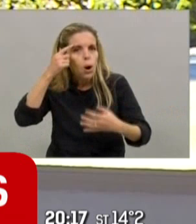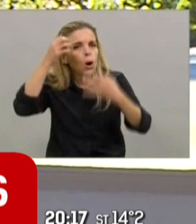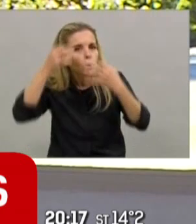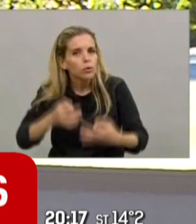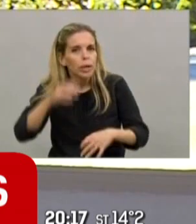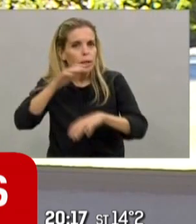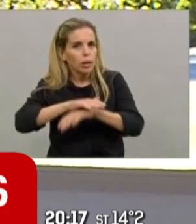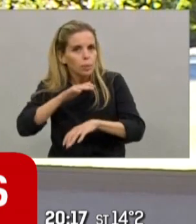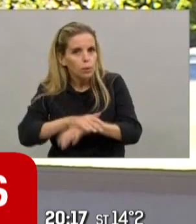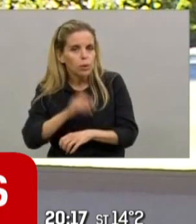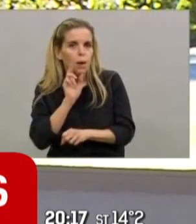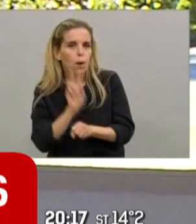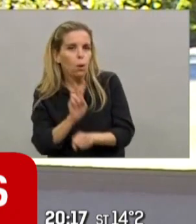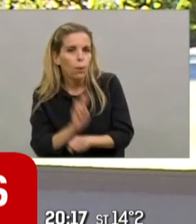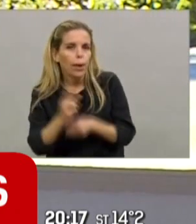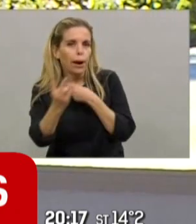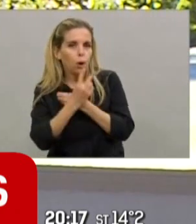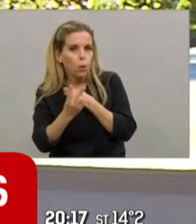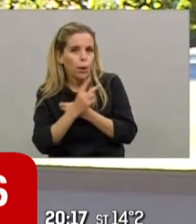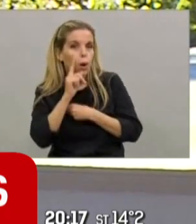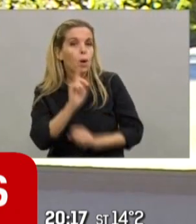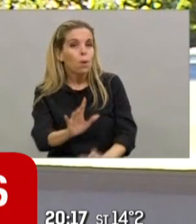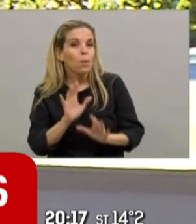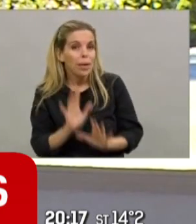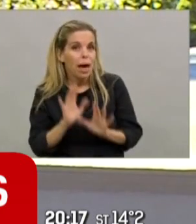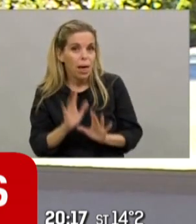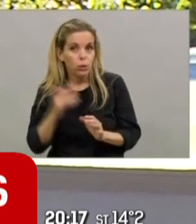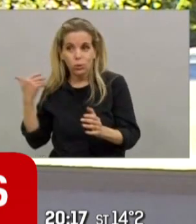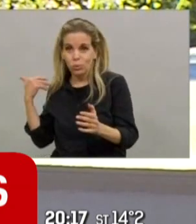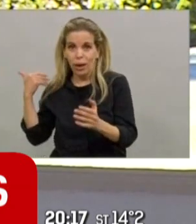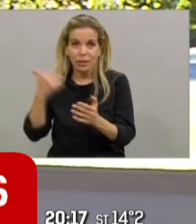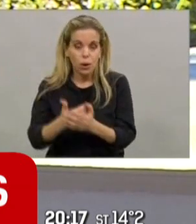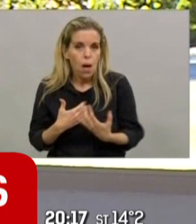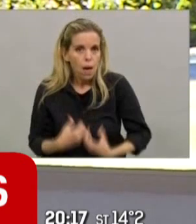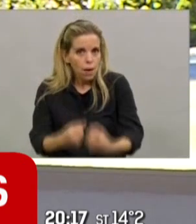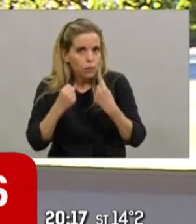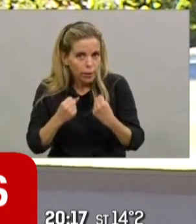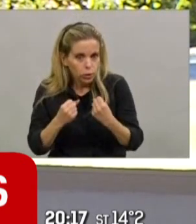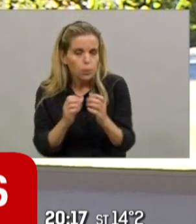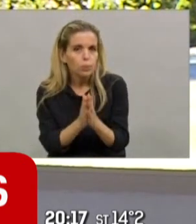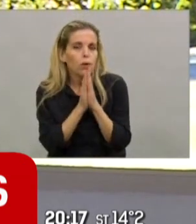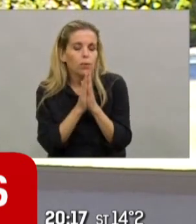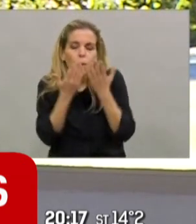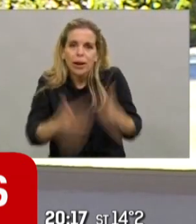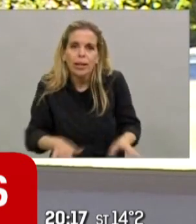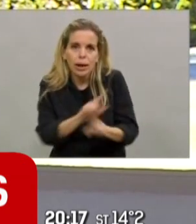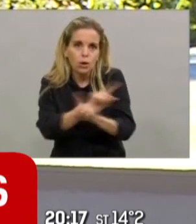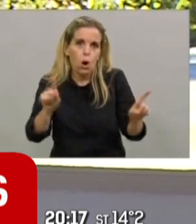responsables, prudentes. El esfuerzo que venimos haciendo es muy grande, no lo tiremos por la borda.